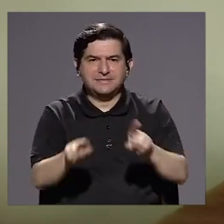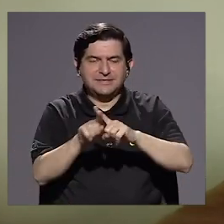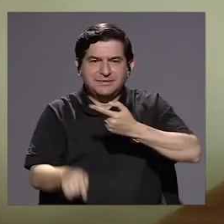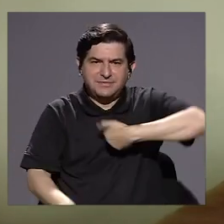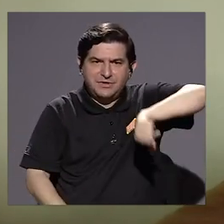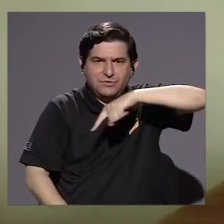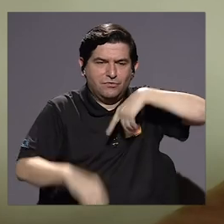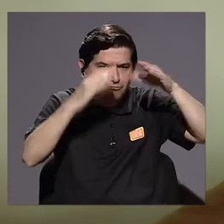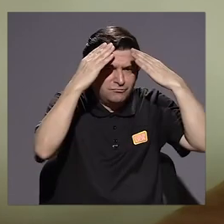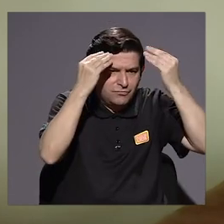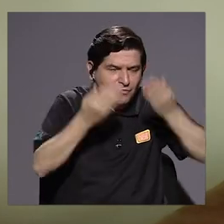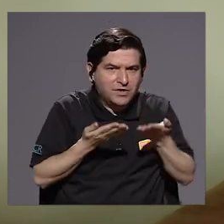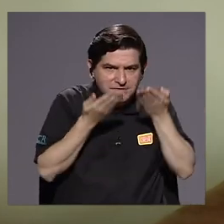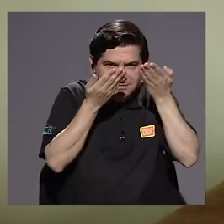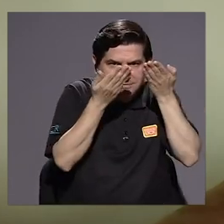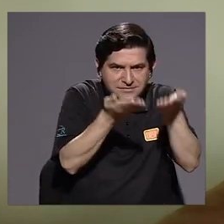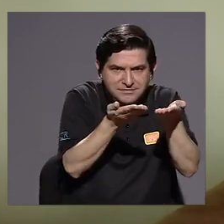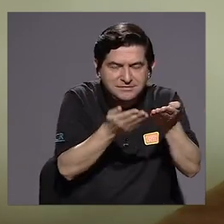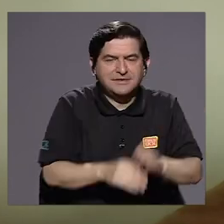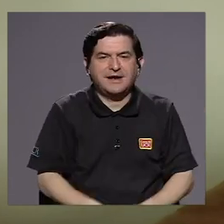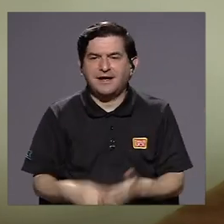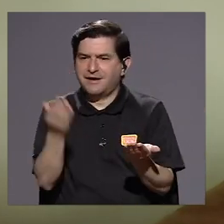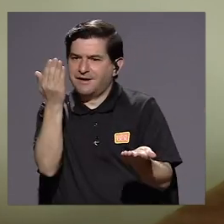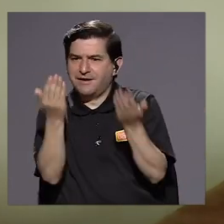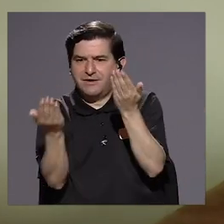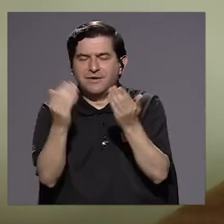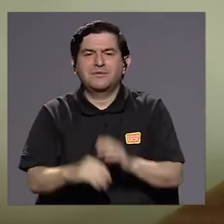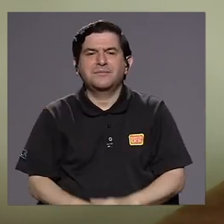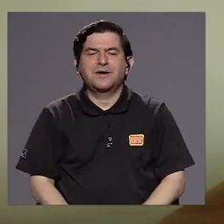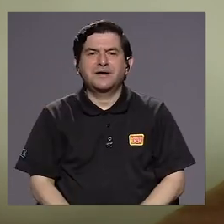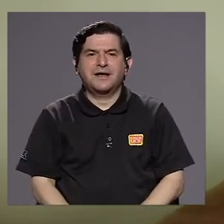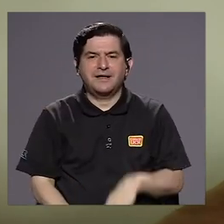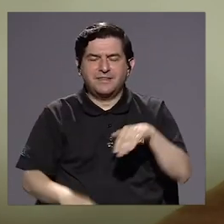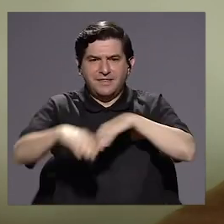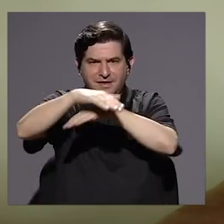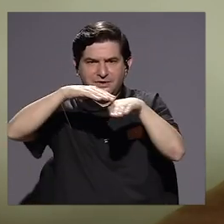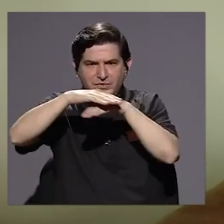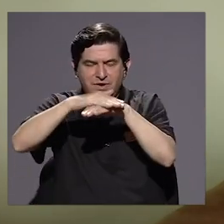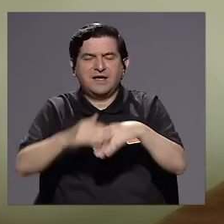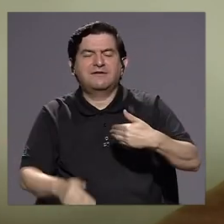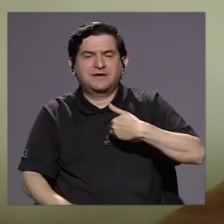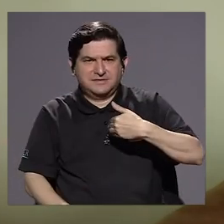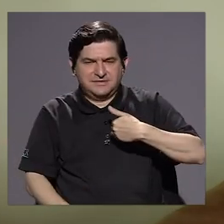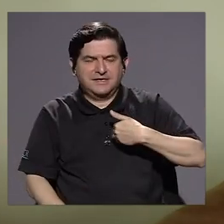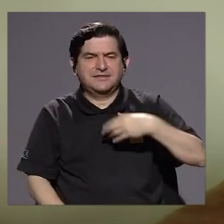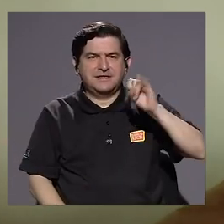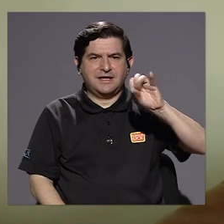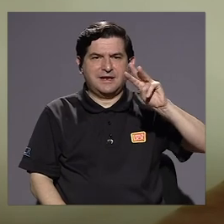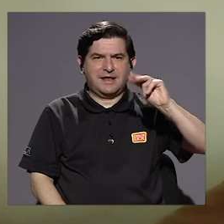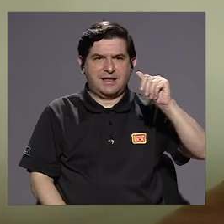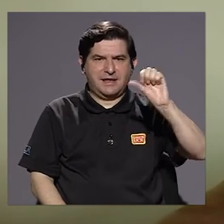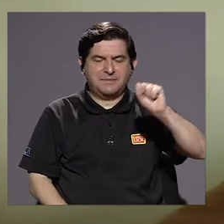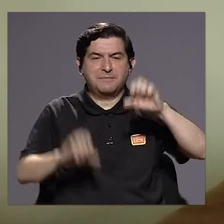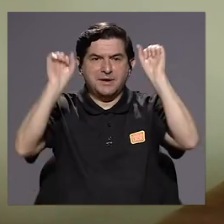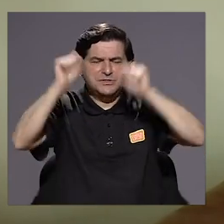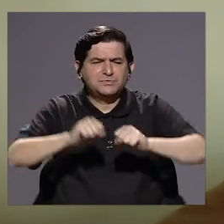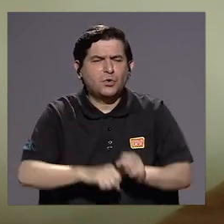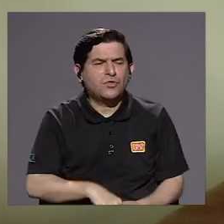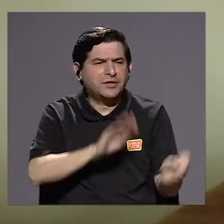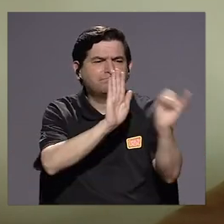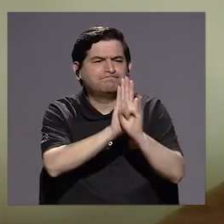la cooperación a la data de Perú, que es la plataforma que tiene el IMAS para poder